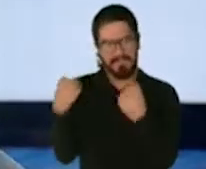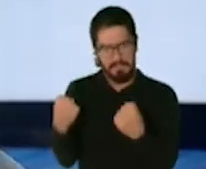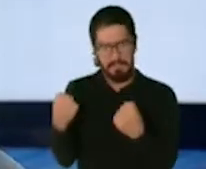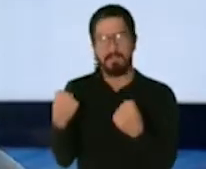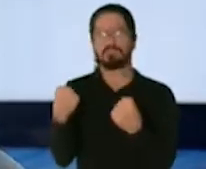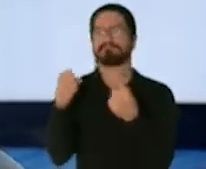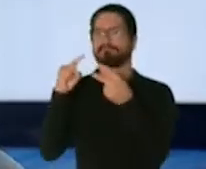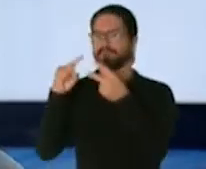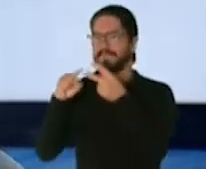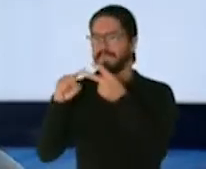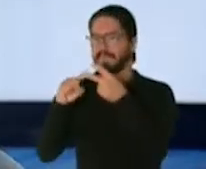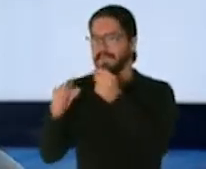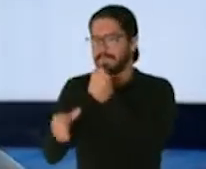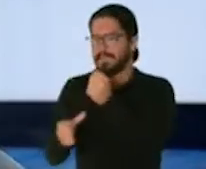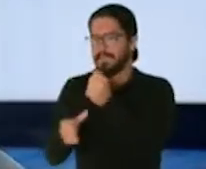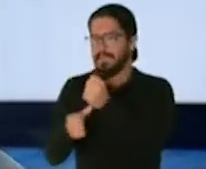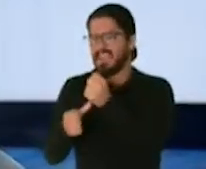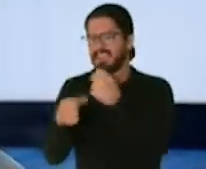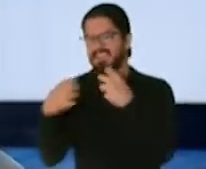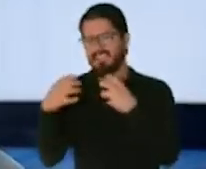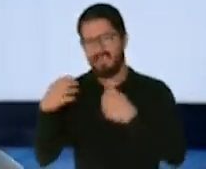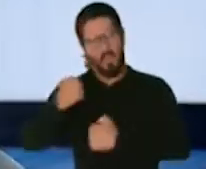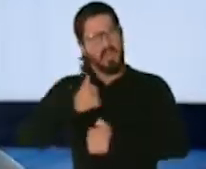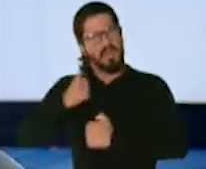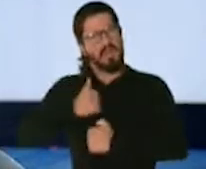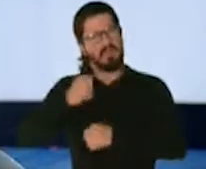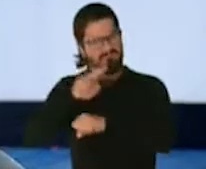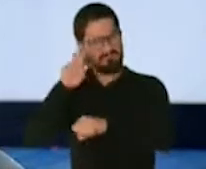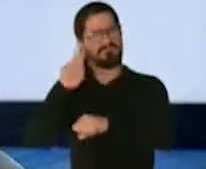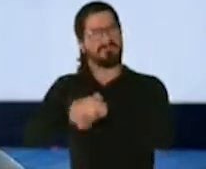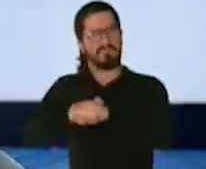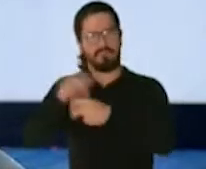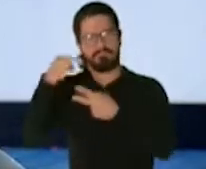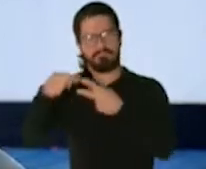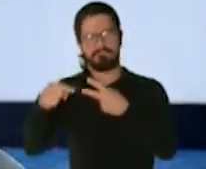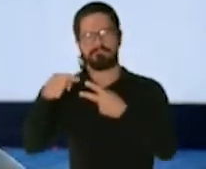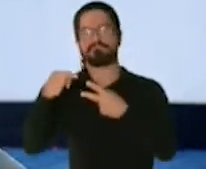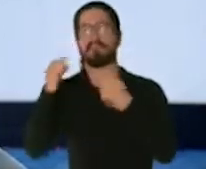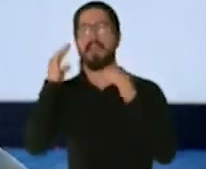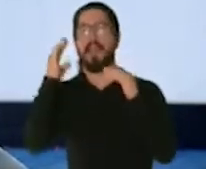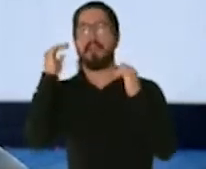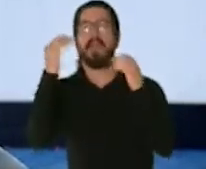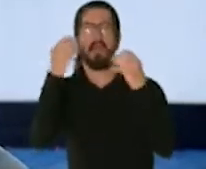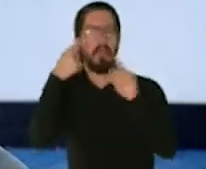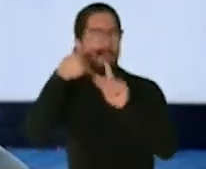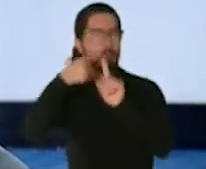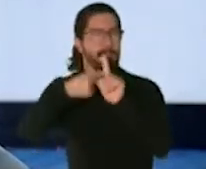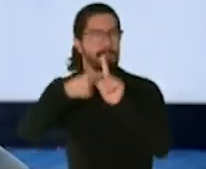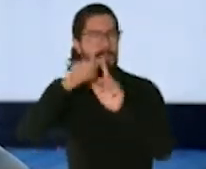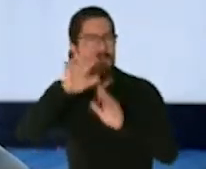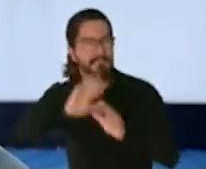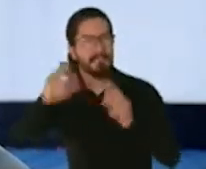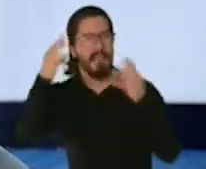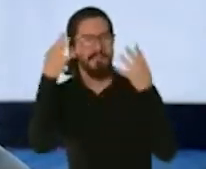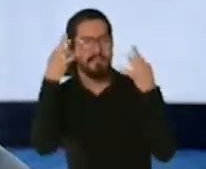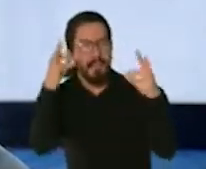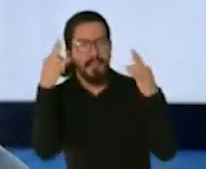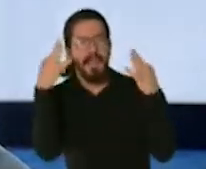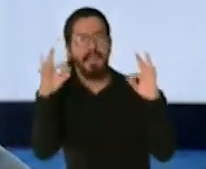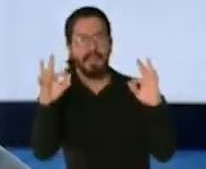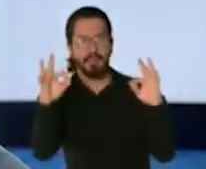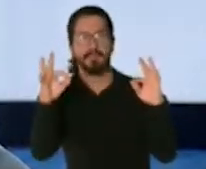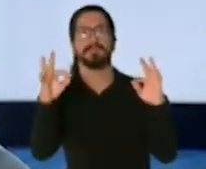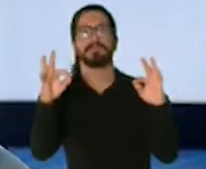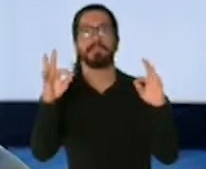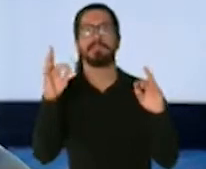general de la Guardia Nacional, es que ya para mediados del mes de febrero, debemos tener a todos nuestros maestros, personal